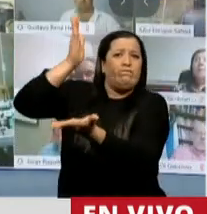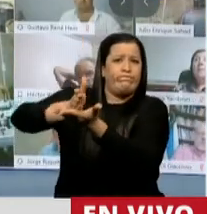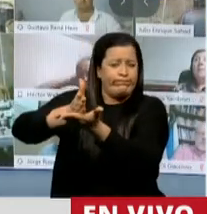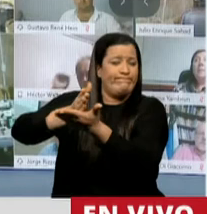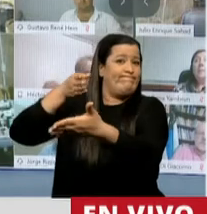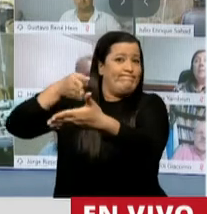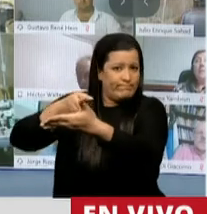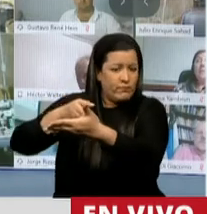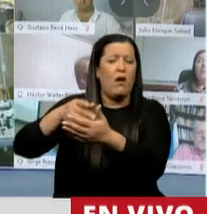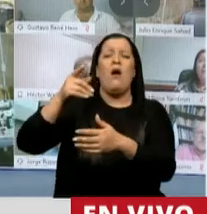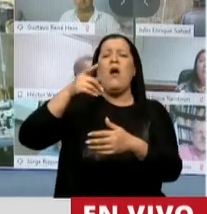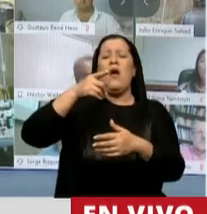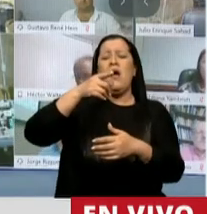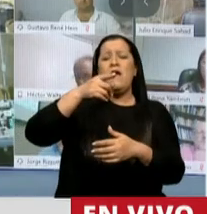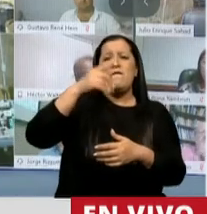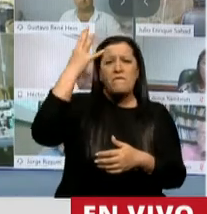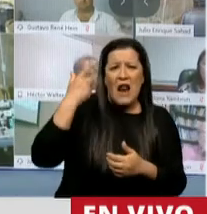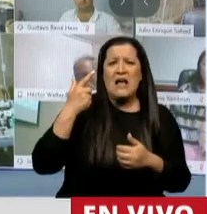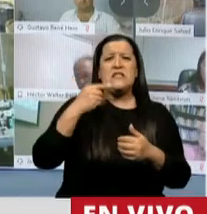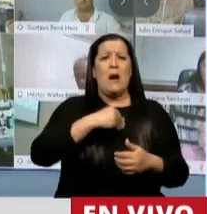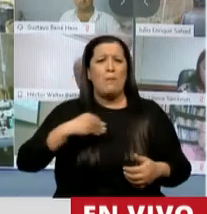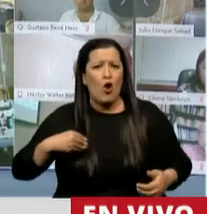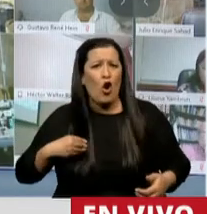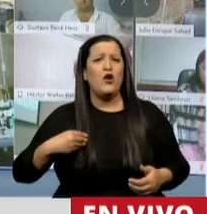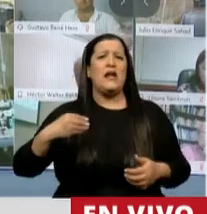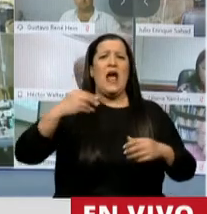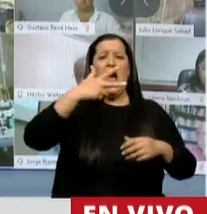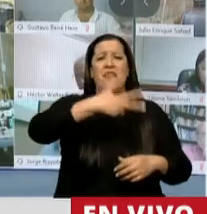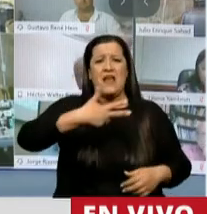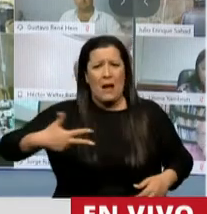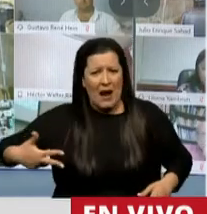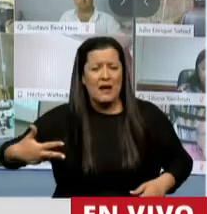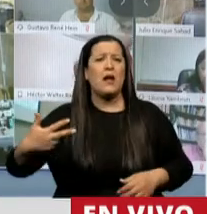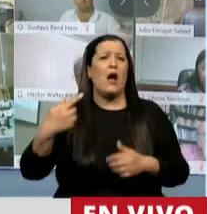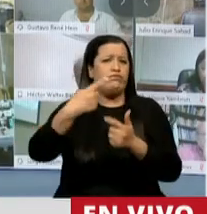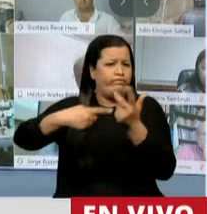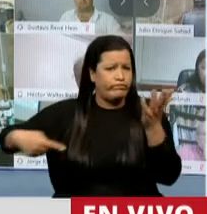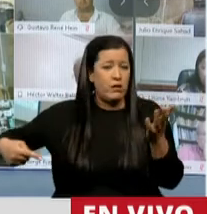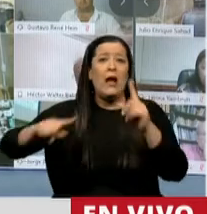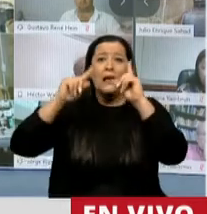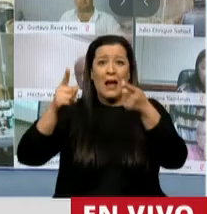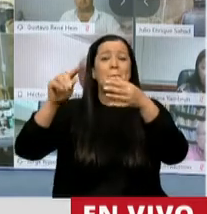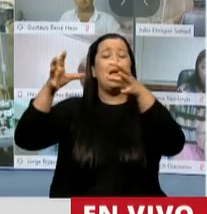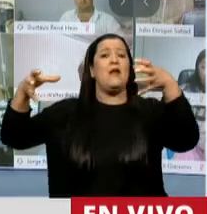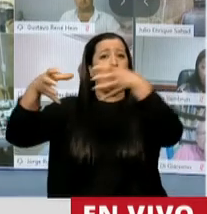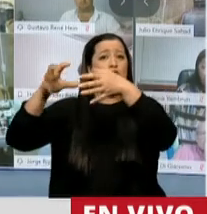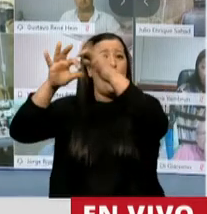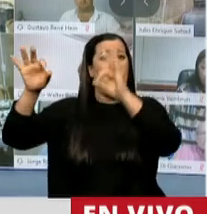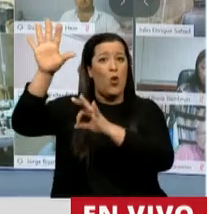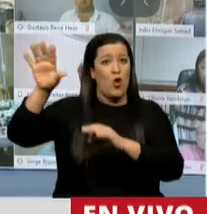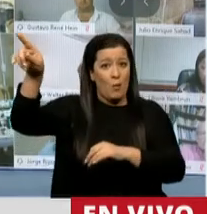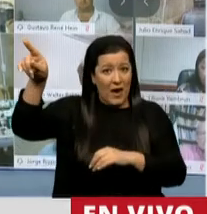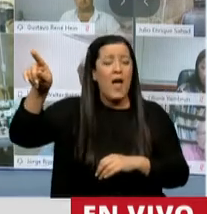Francia, Polonia y Dinamarca. Y la propia Comisión Europea confirma que la regulación